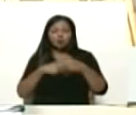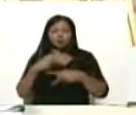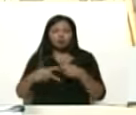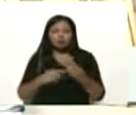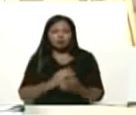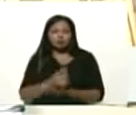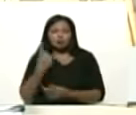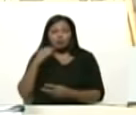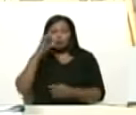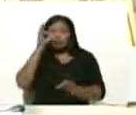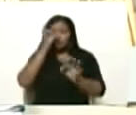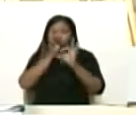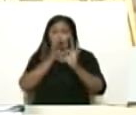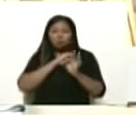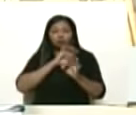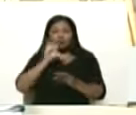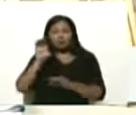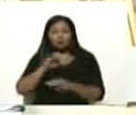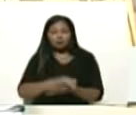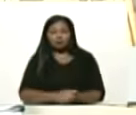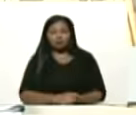tengamos fe en nuestra patria